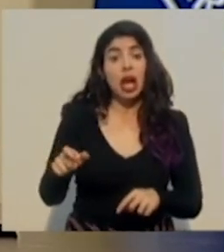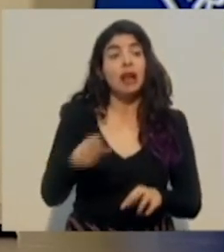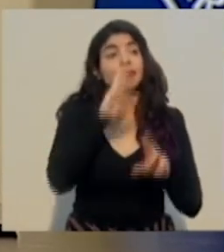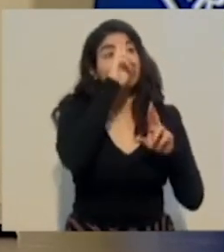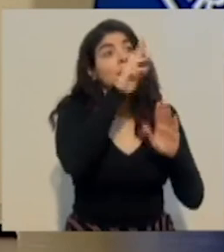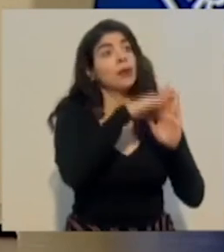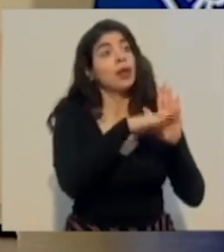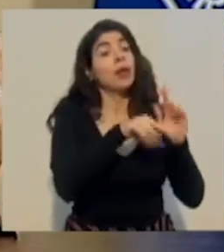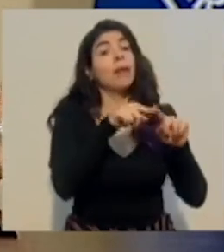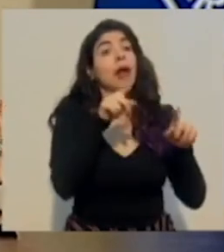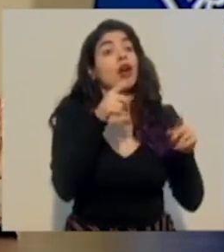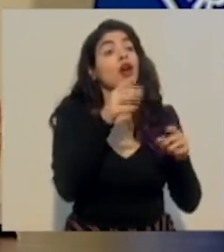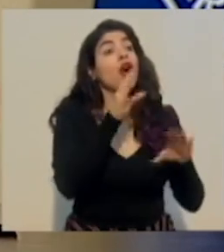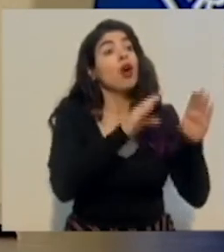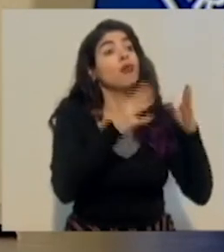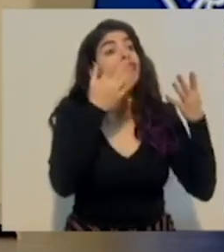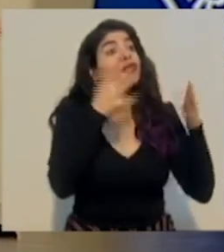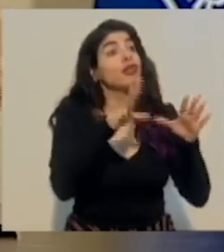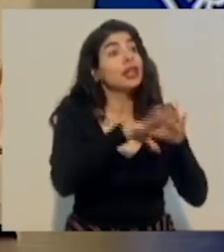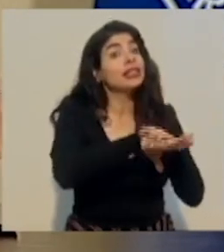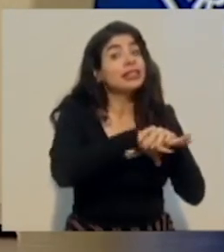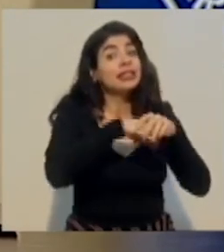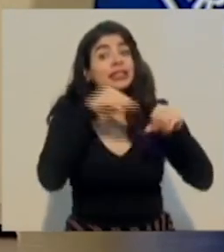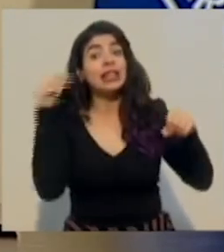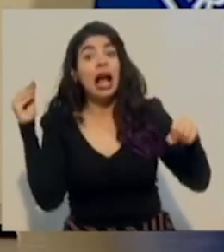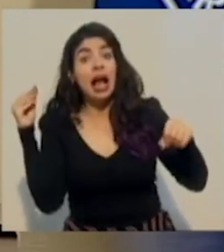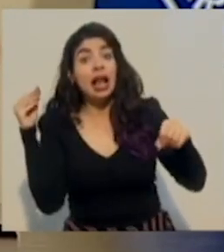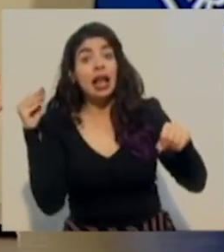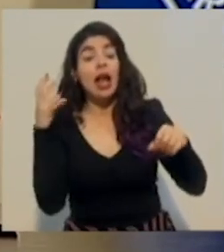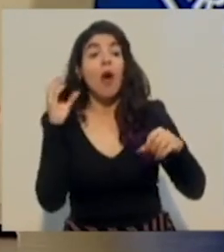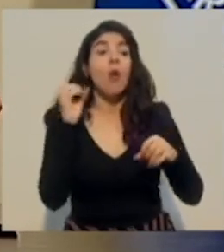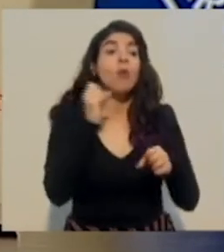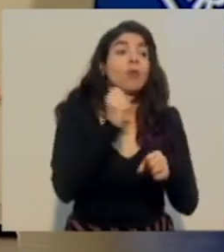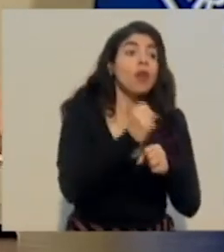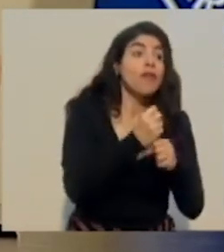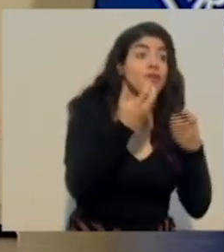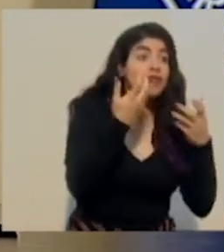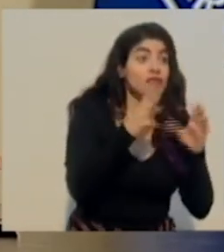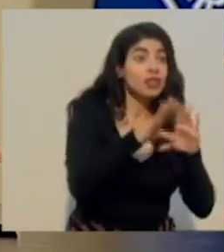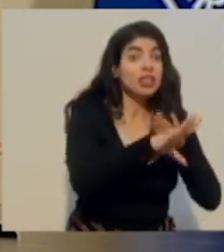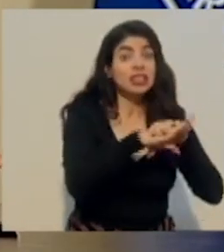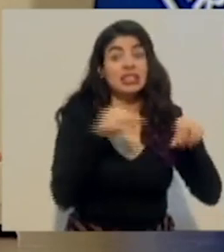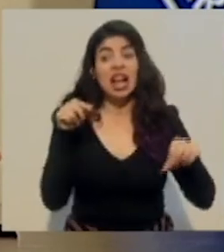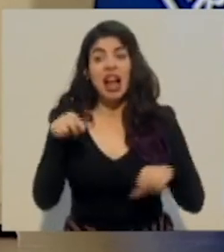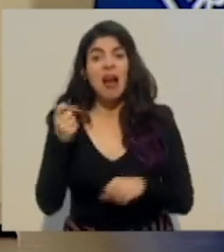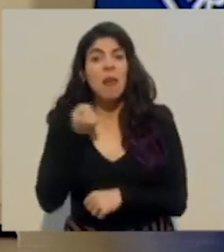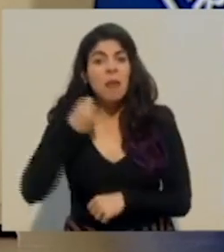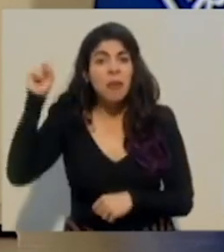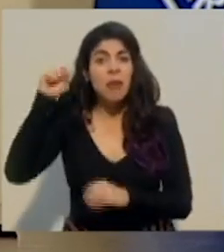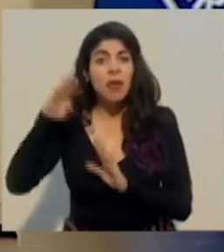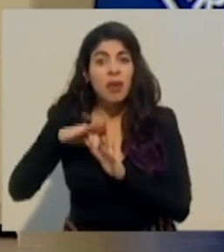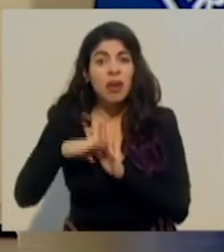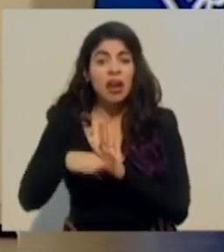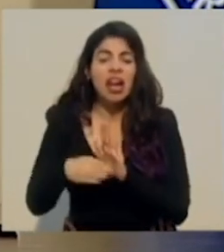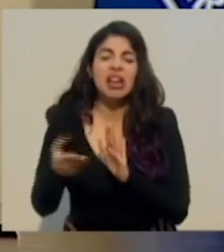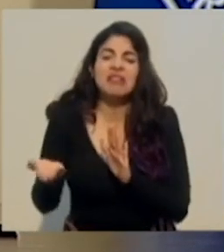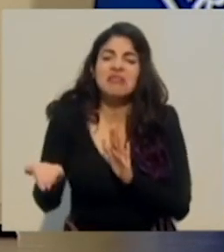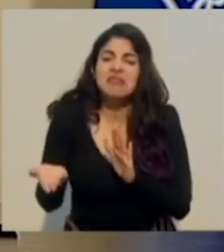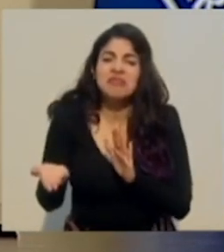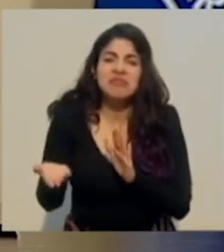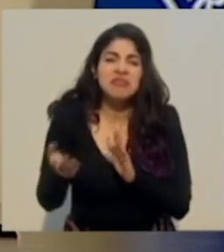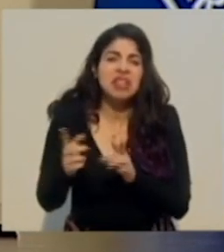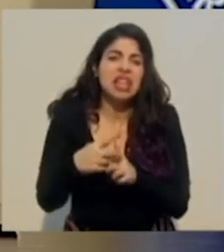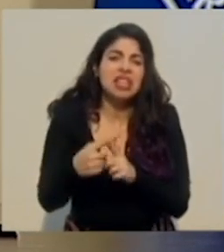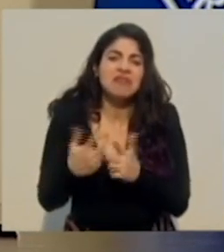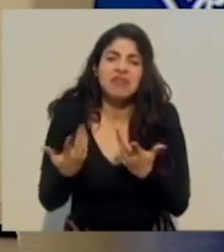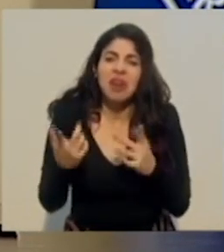comercial o cuando salen de sus trabajos no respetan los protocolos, pues en realidad es complicado. ¿Por qué?